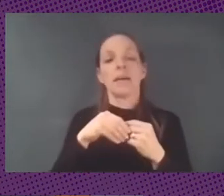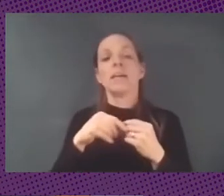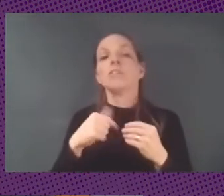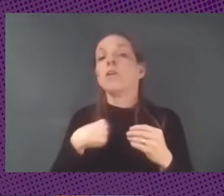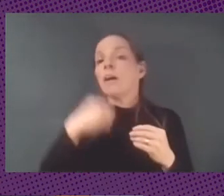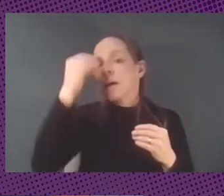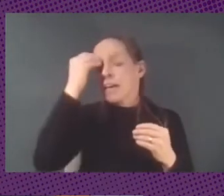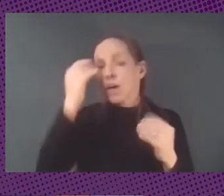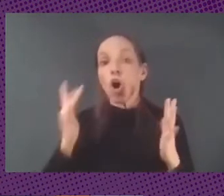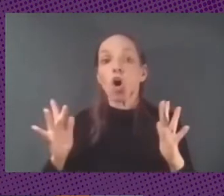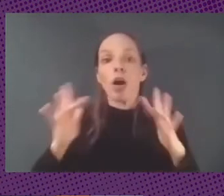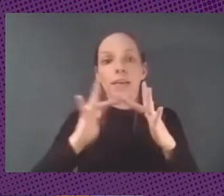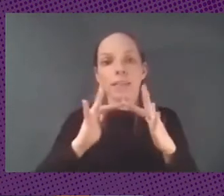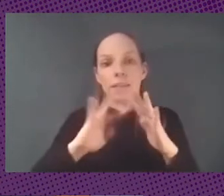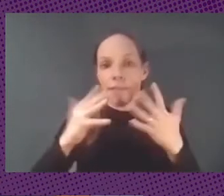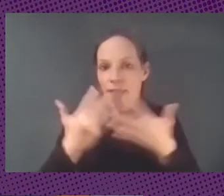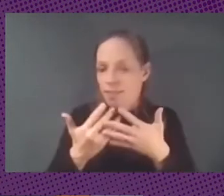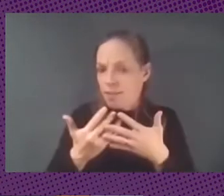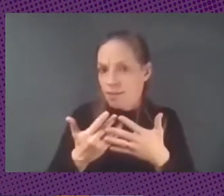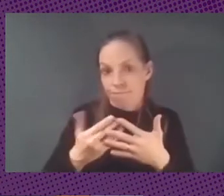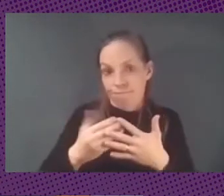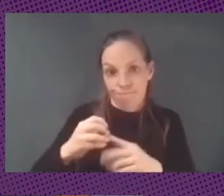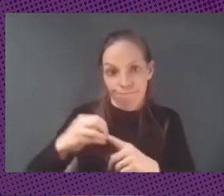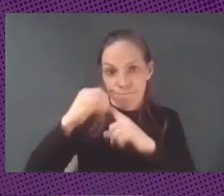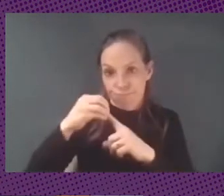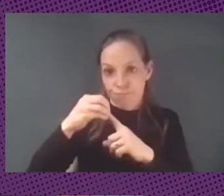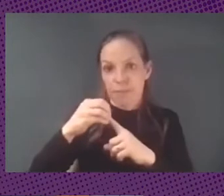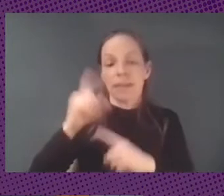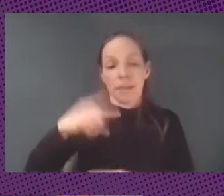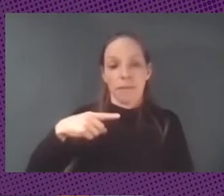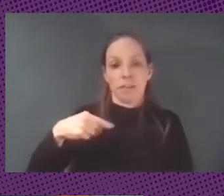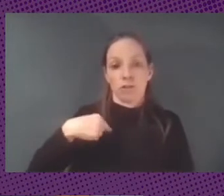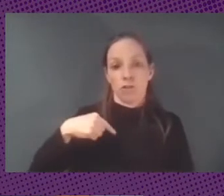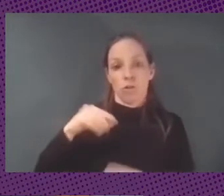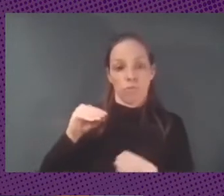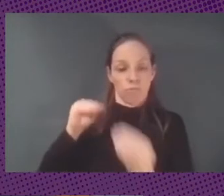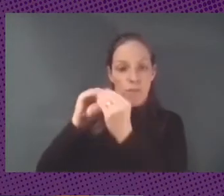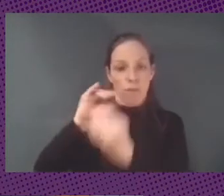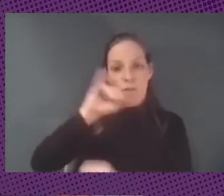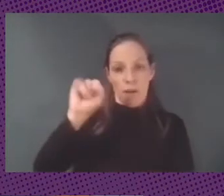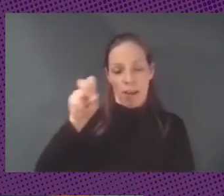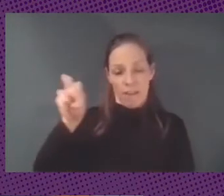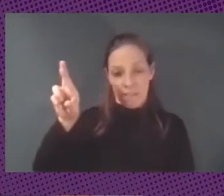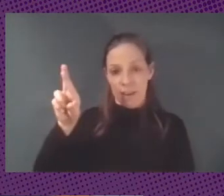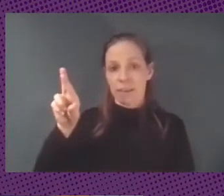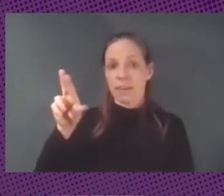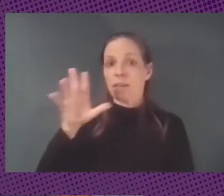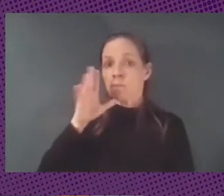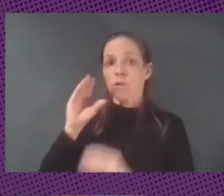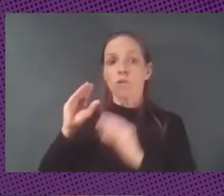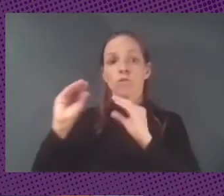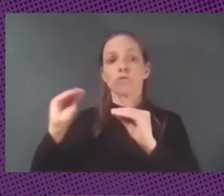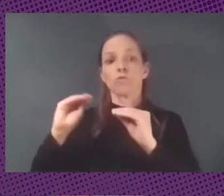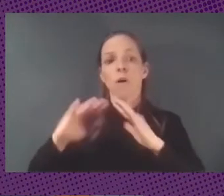fundamental y una conectividad sí coincido también con Javier en esto de que sea una infraestructura